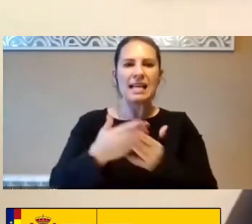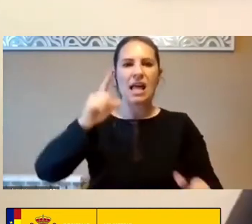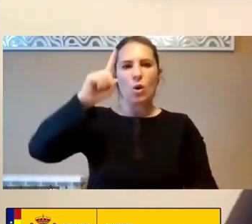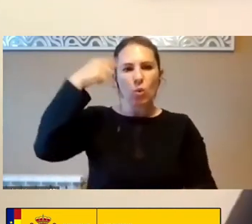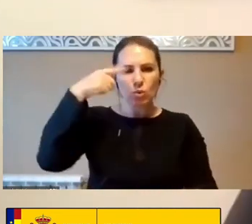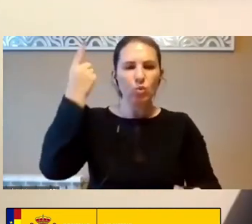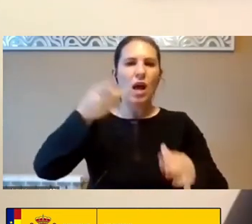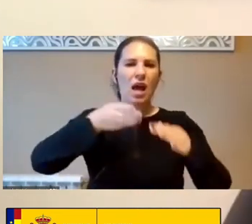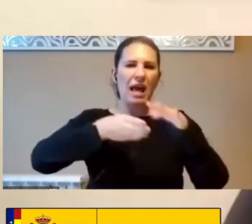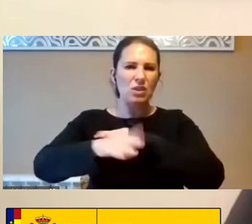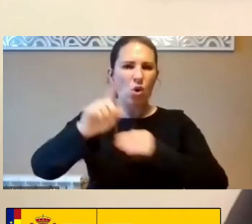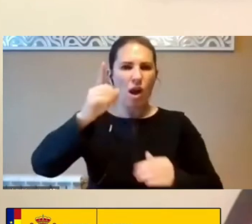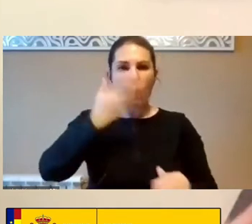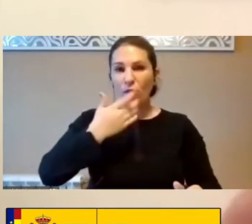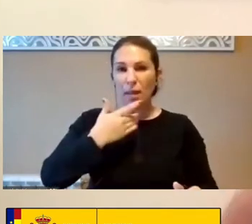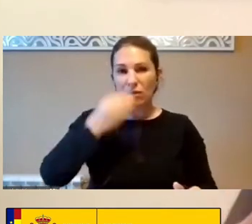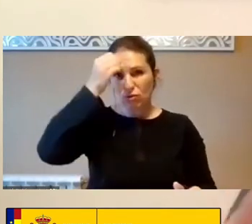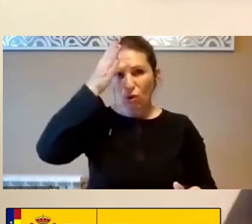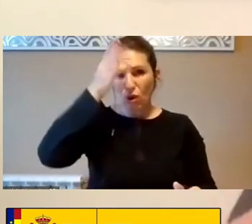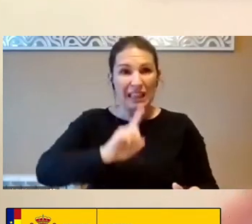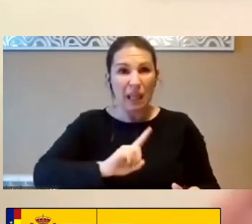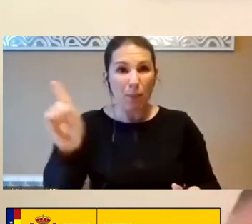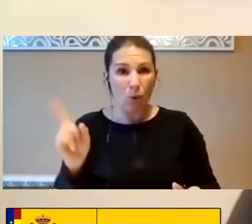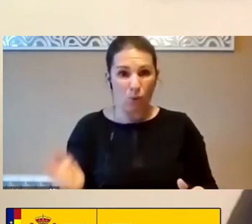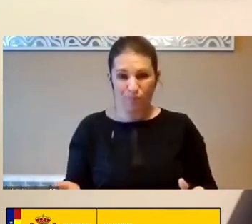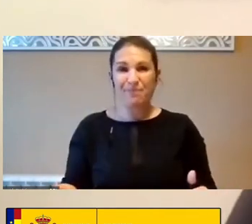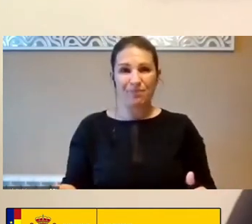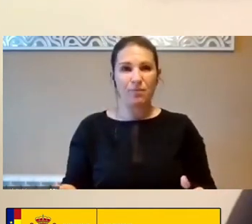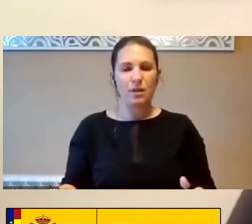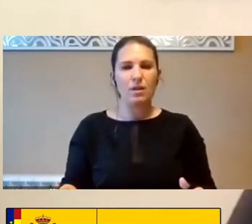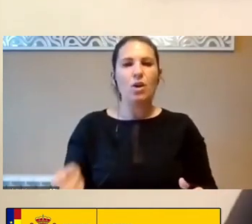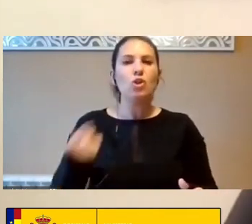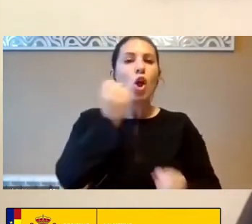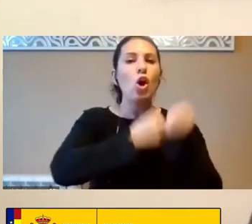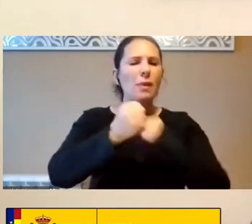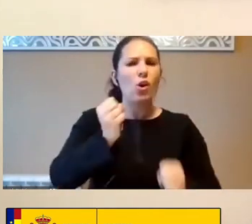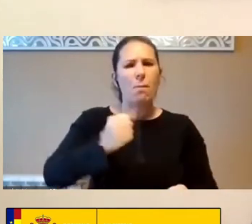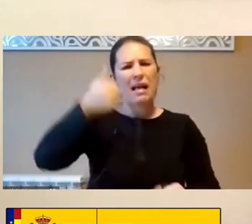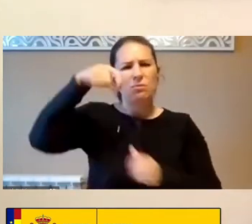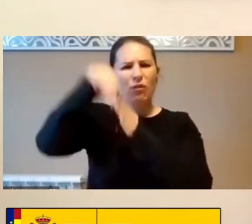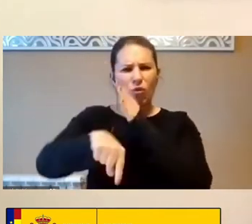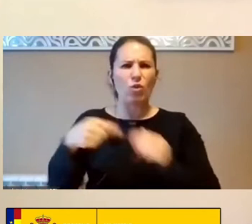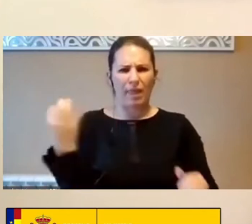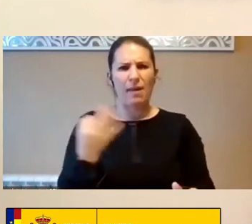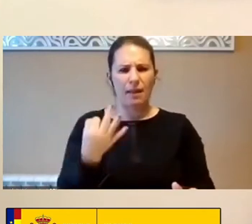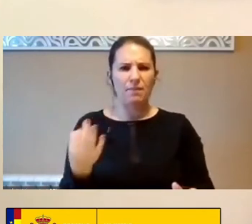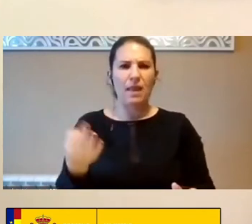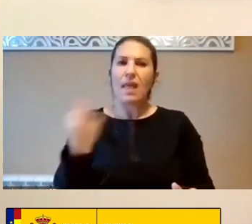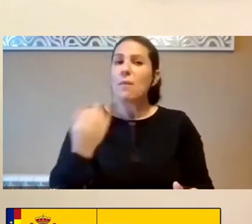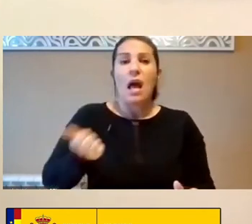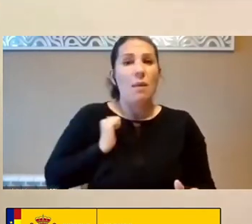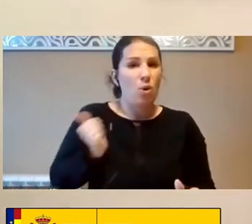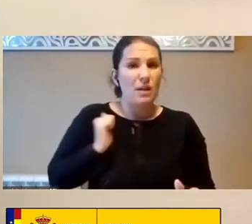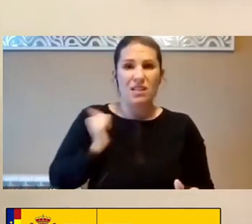Conocimiento Tenemos Que Ser Algo Mucho Más Allá De Solo La Economía Y Tenemos Que Aprovechar Los